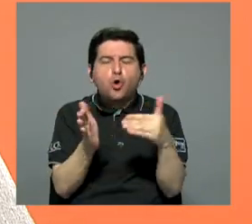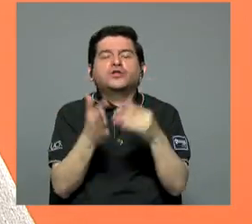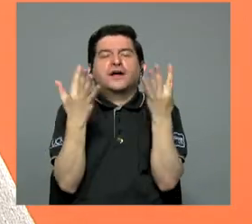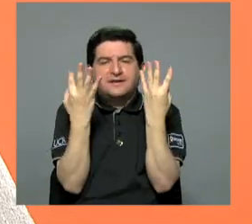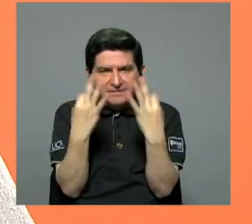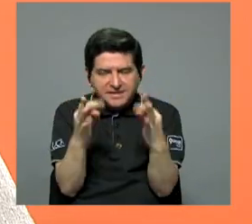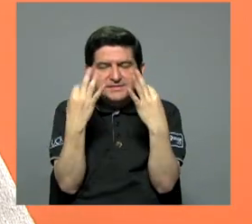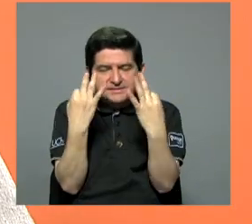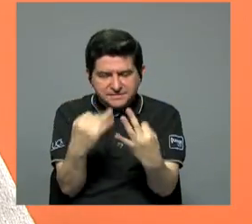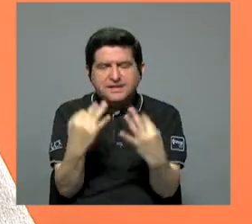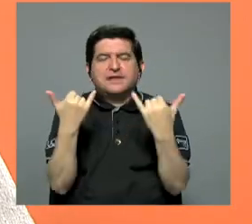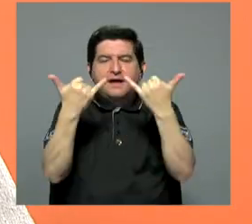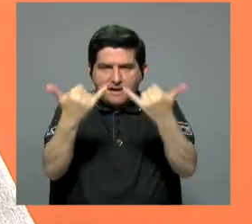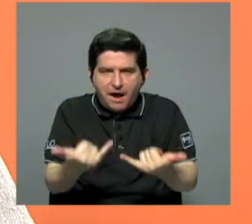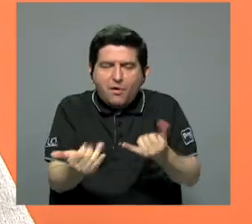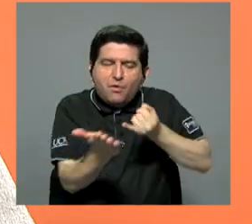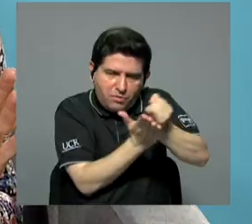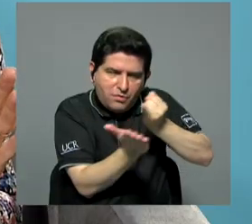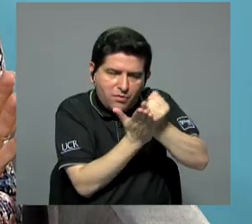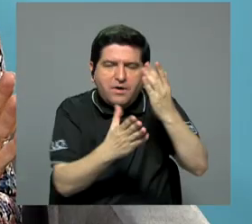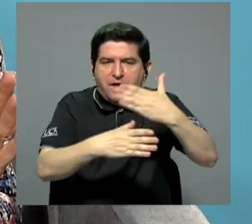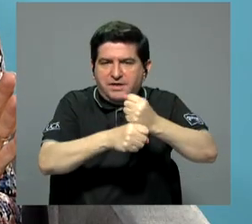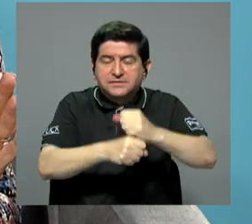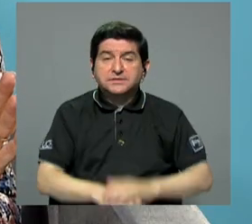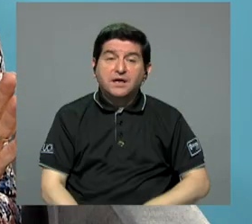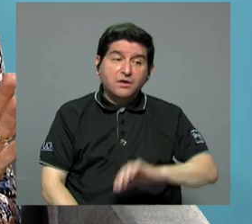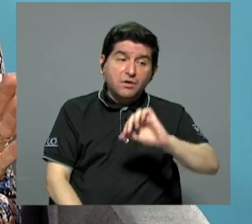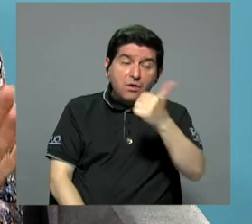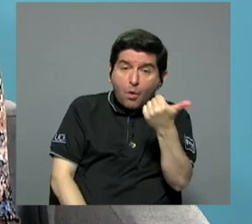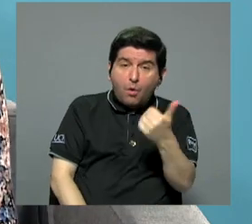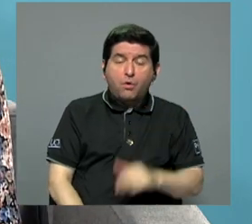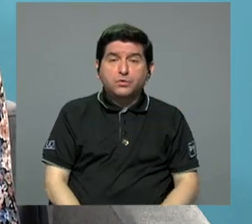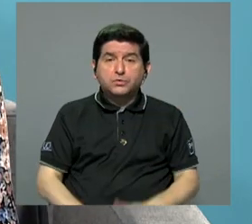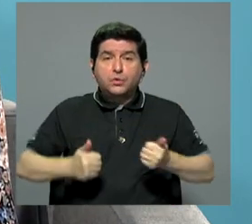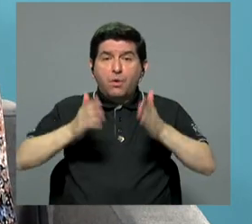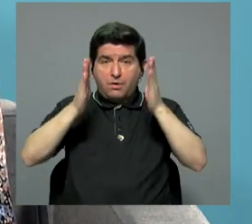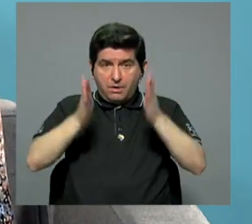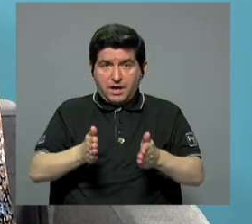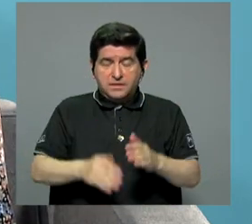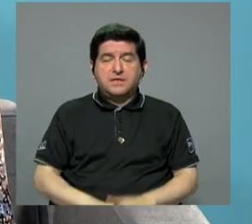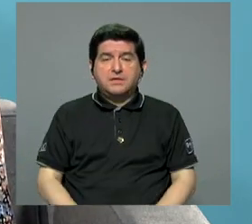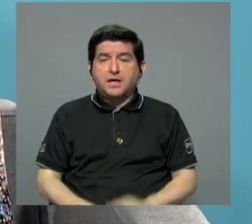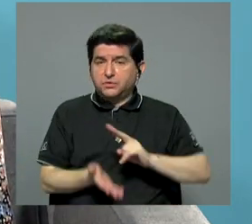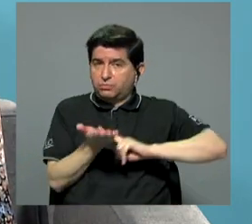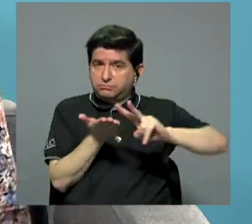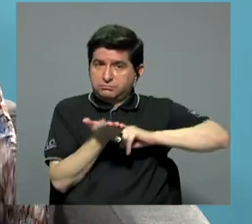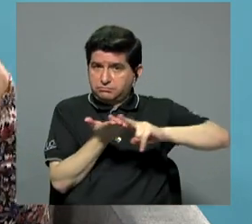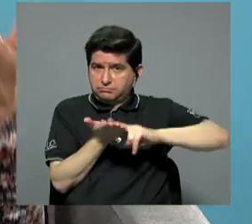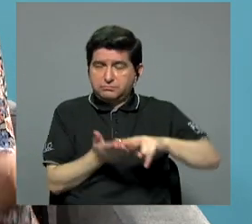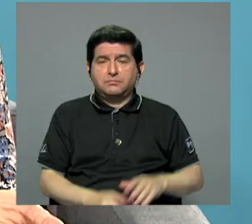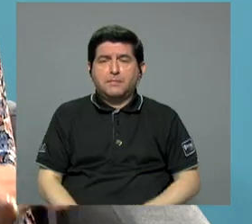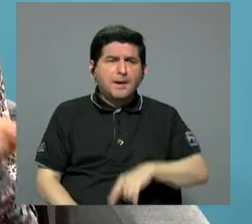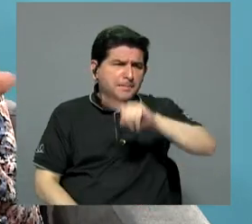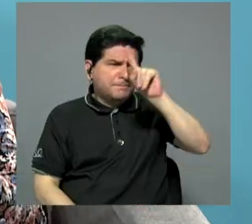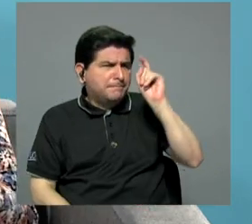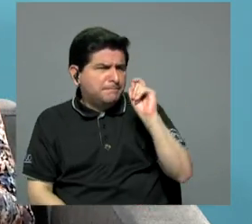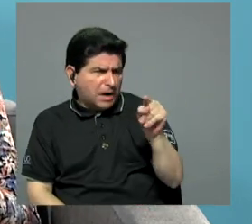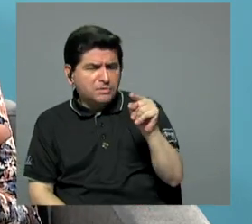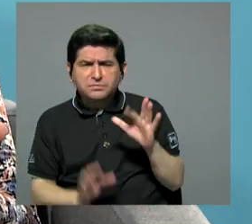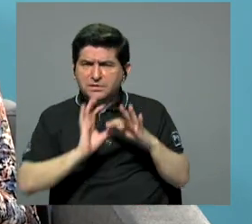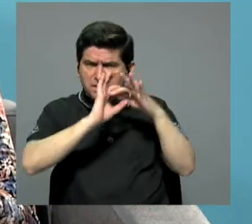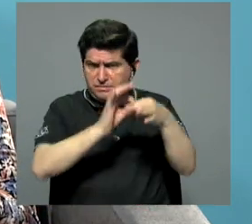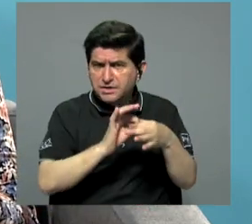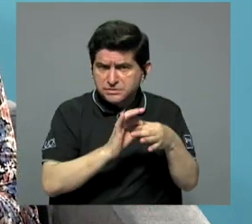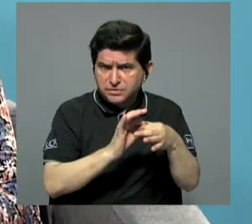intentará pues al parecer reabrir esta investigación. Bueno y lo otro es que también el candidato del Partido de Liberación Nacional se le preguntó a